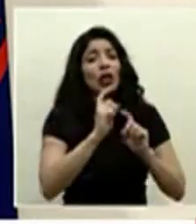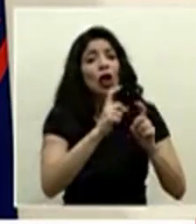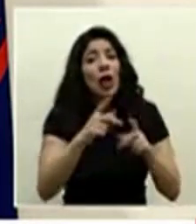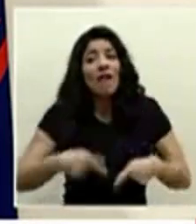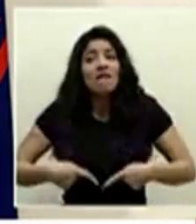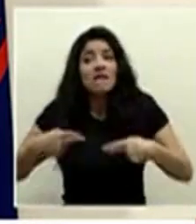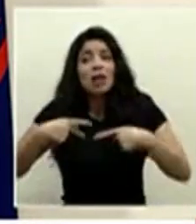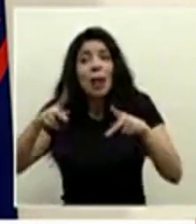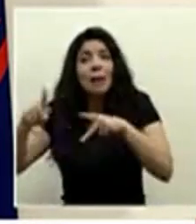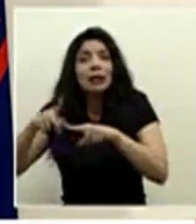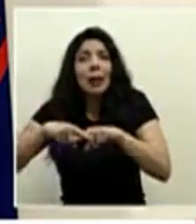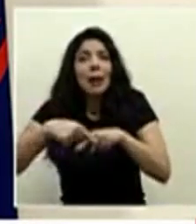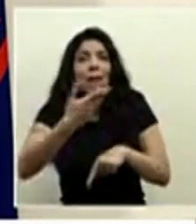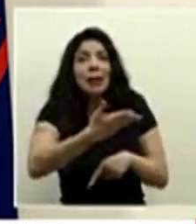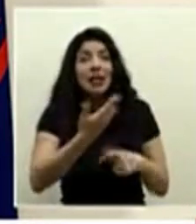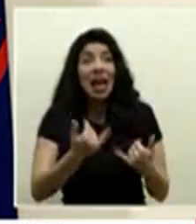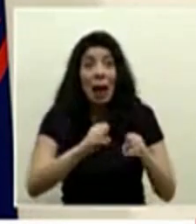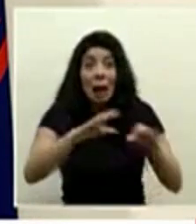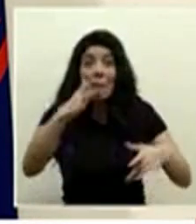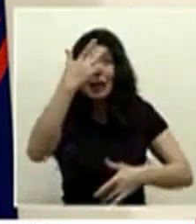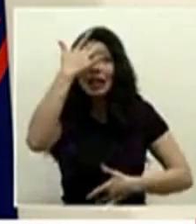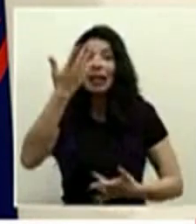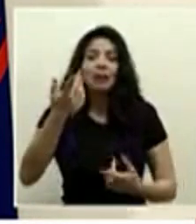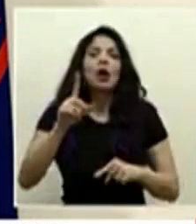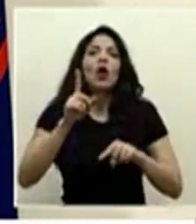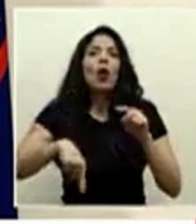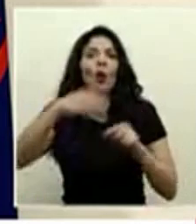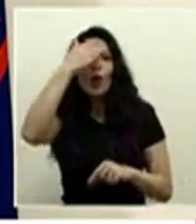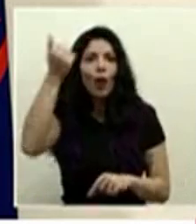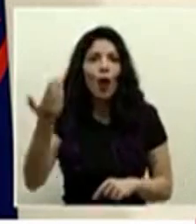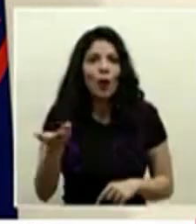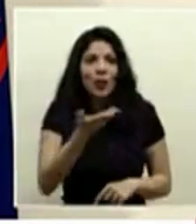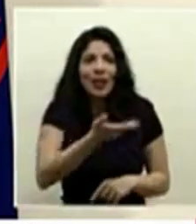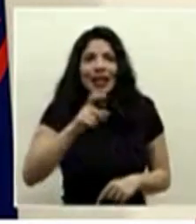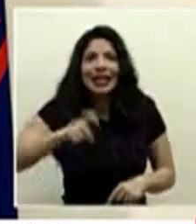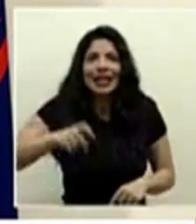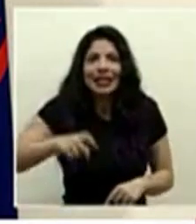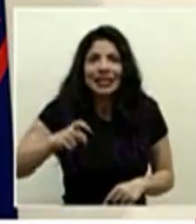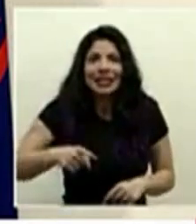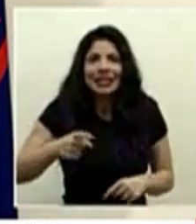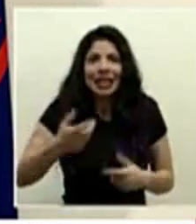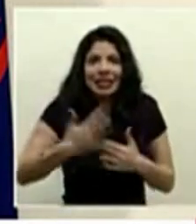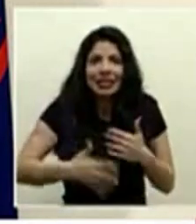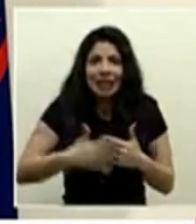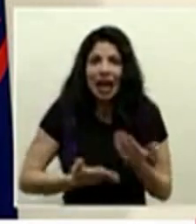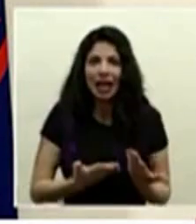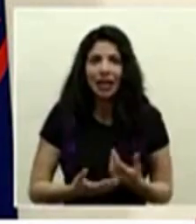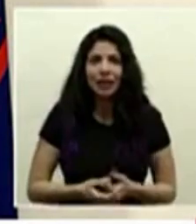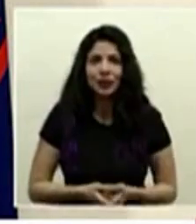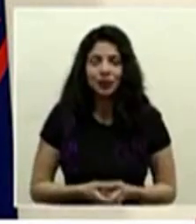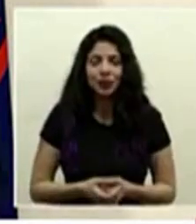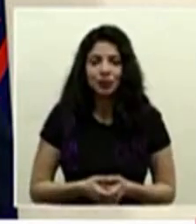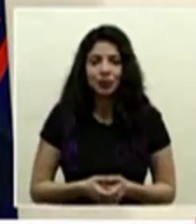por medio y en medio de una pandemia no podemos olvidarnos de la necesidad de tener sangre